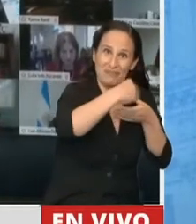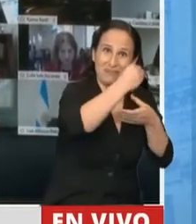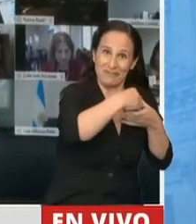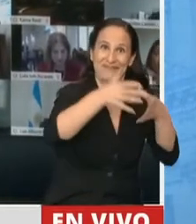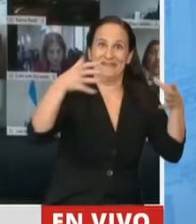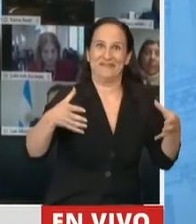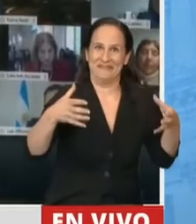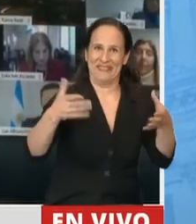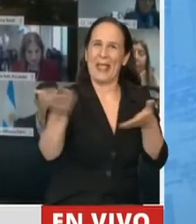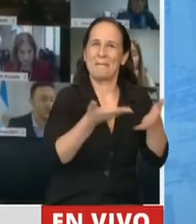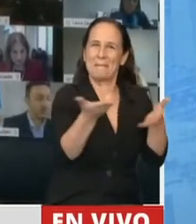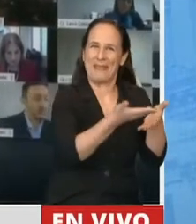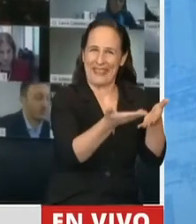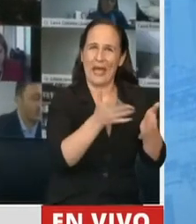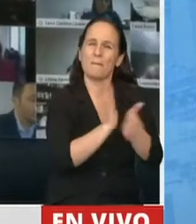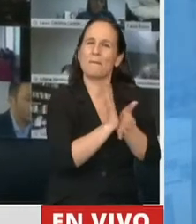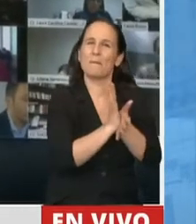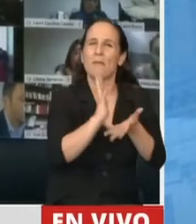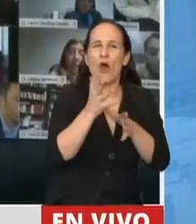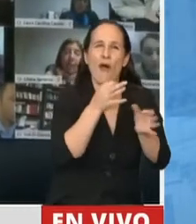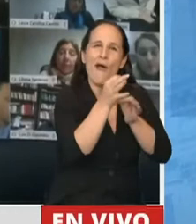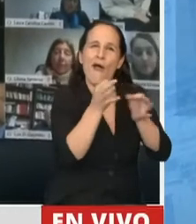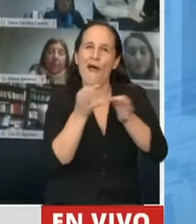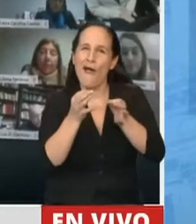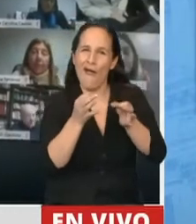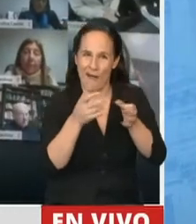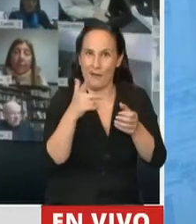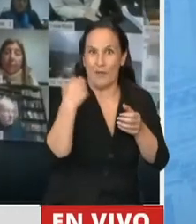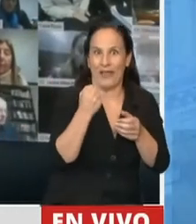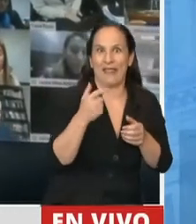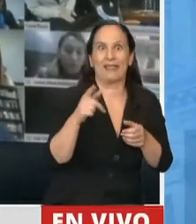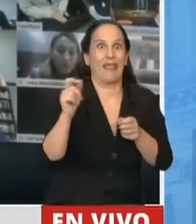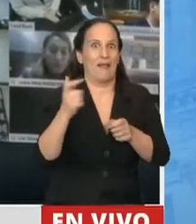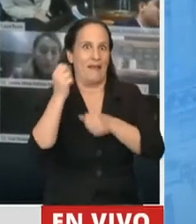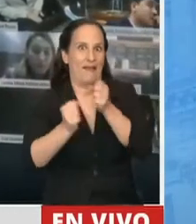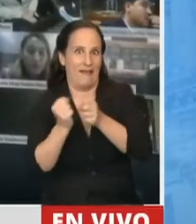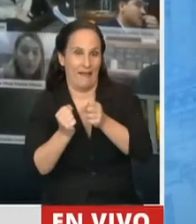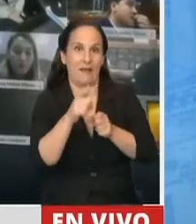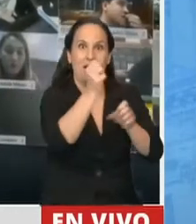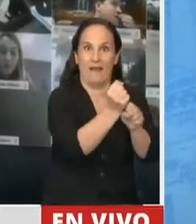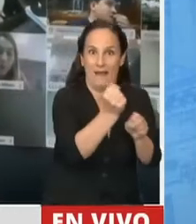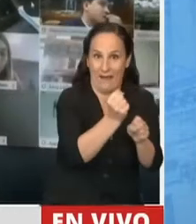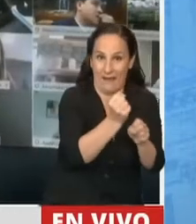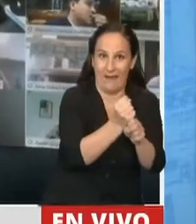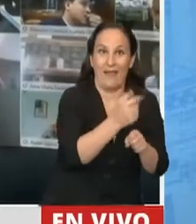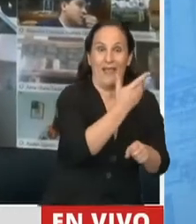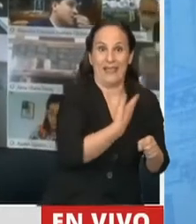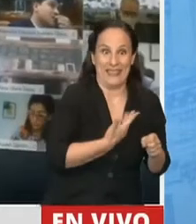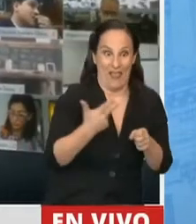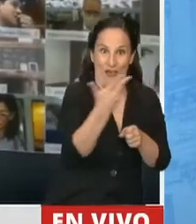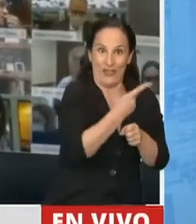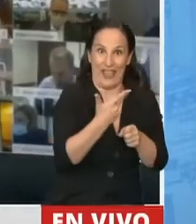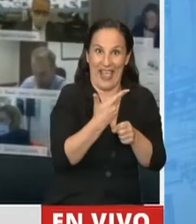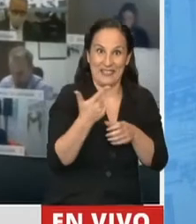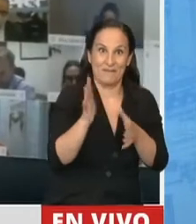conforman lo que es el diálogo tripartito. Empleadores, trabajadores y Estado.